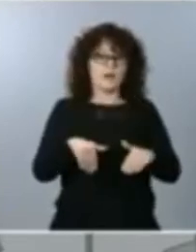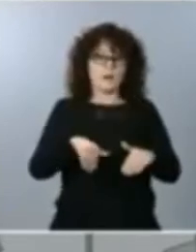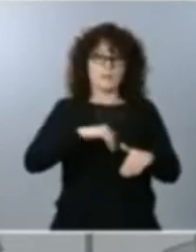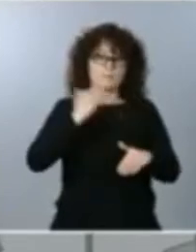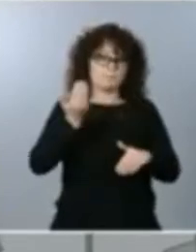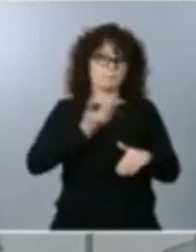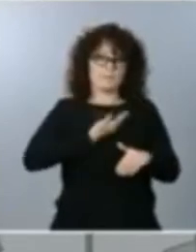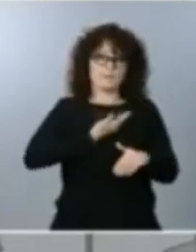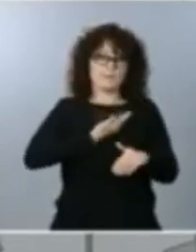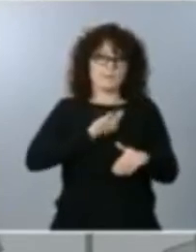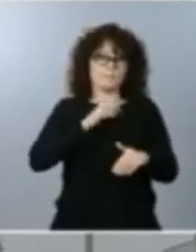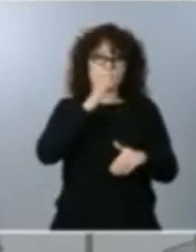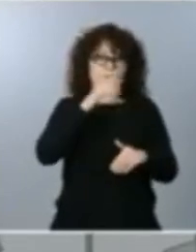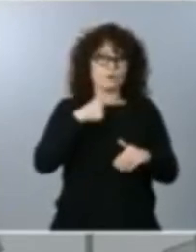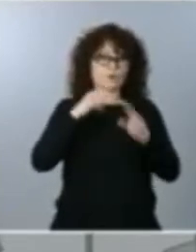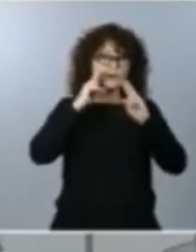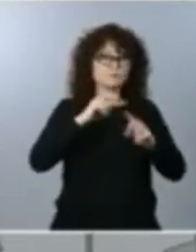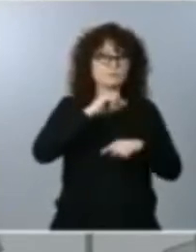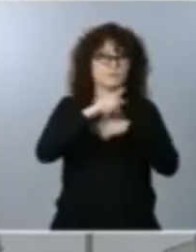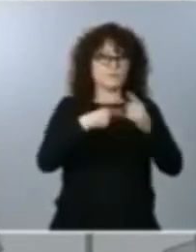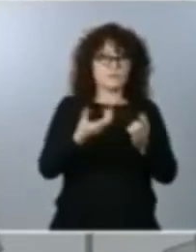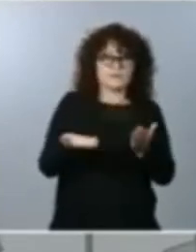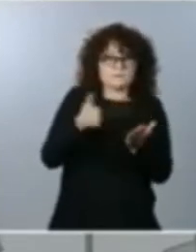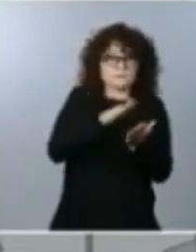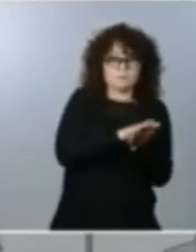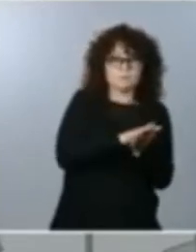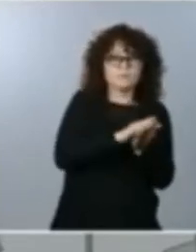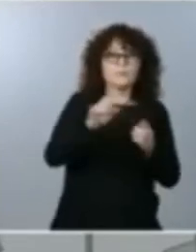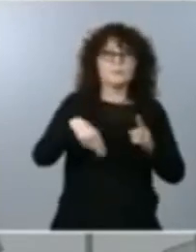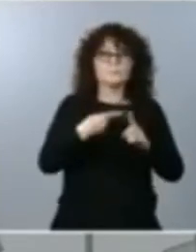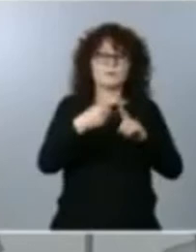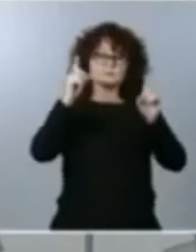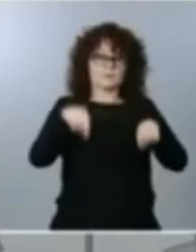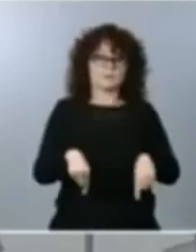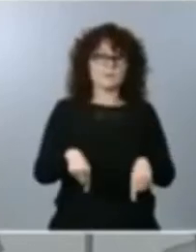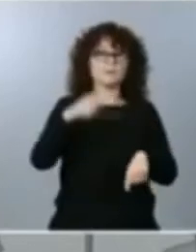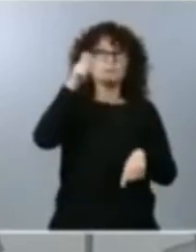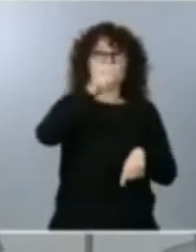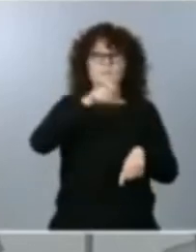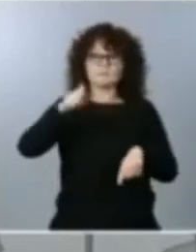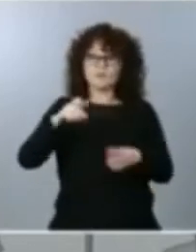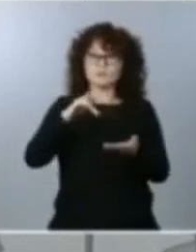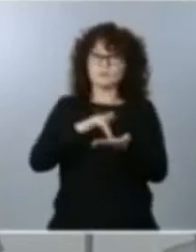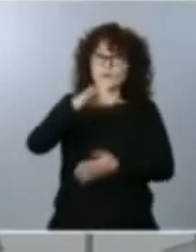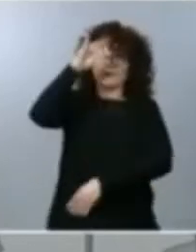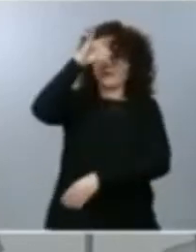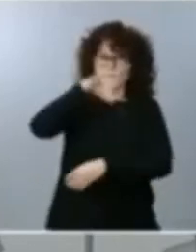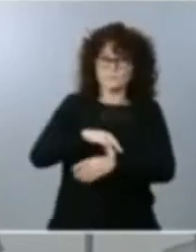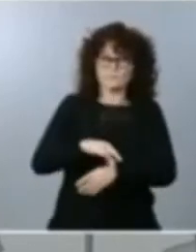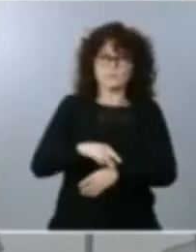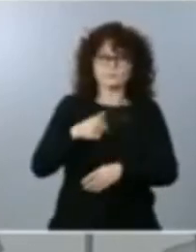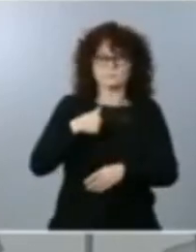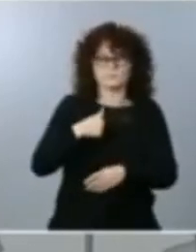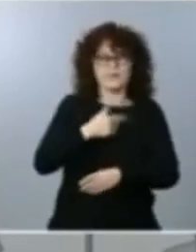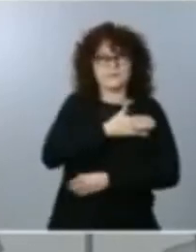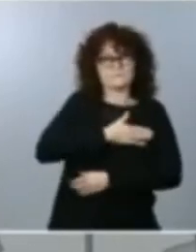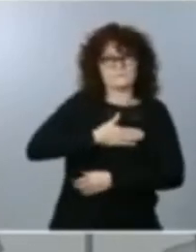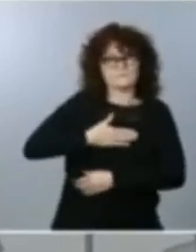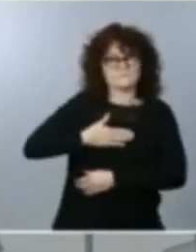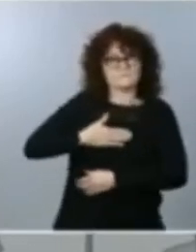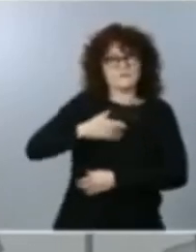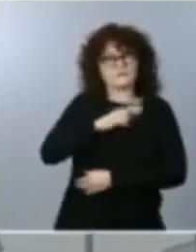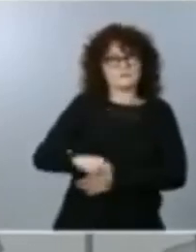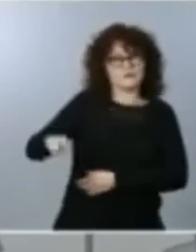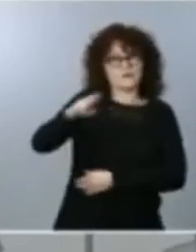personas que hoy están enfermas como consecuencia del virus se recuperen lo más pronto posible. Hace apenas cuatro